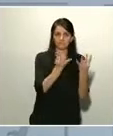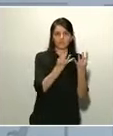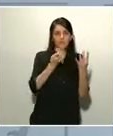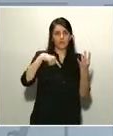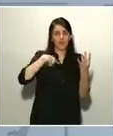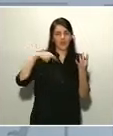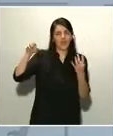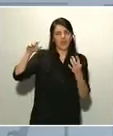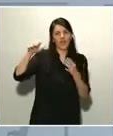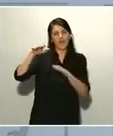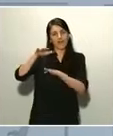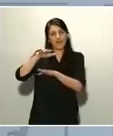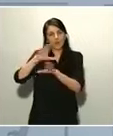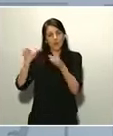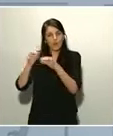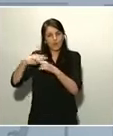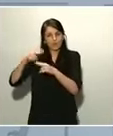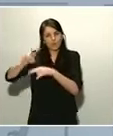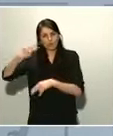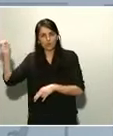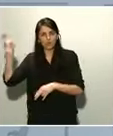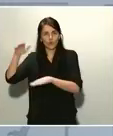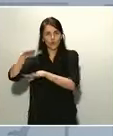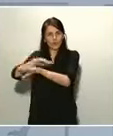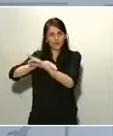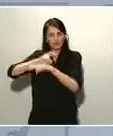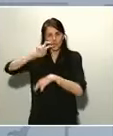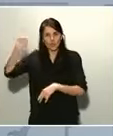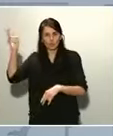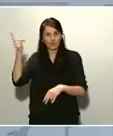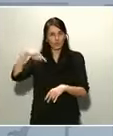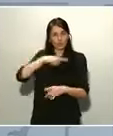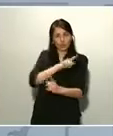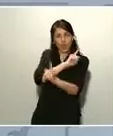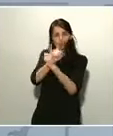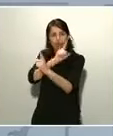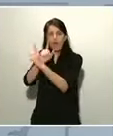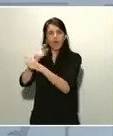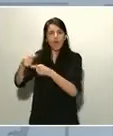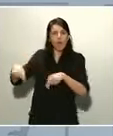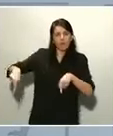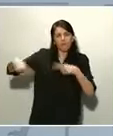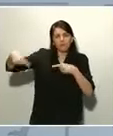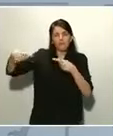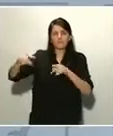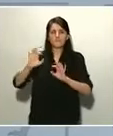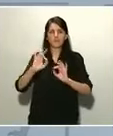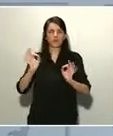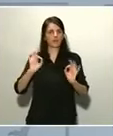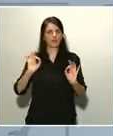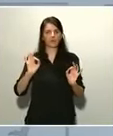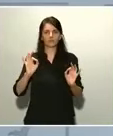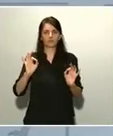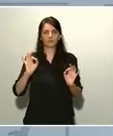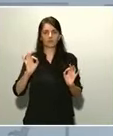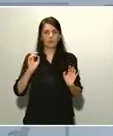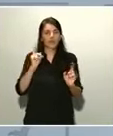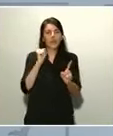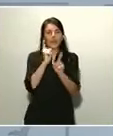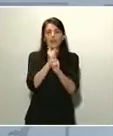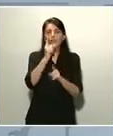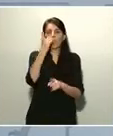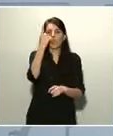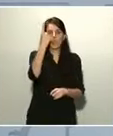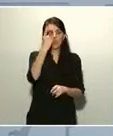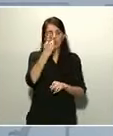partido político, con ningún adversario político, porque nuestro único enemigo, el enemigo de verdad, es el enemigo de todos, el